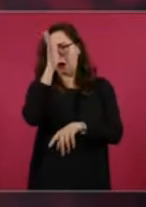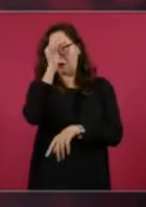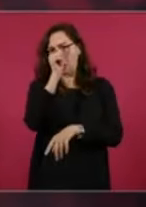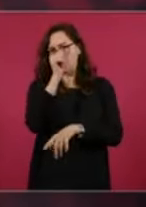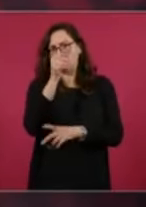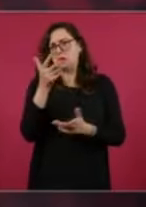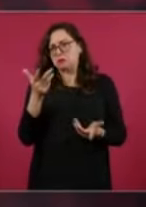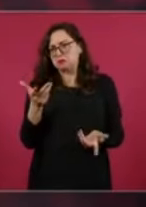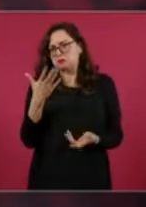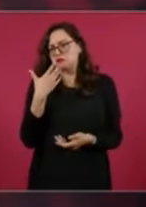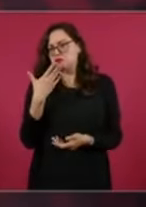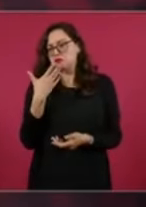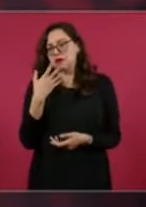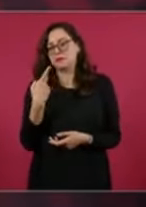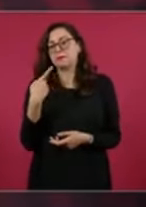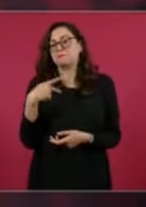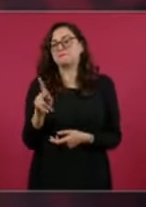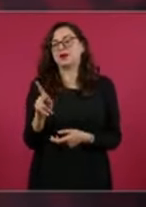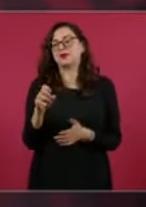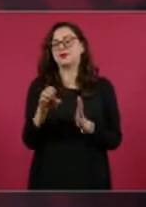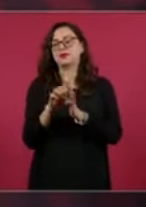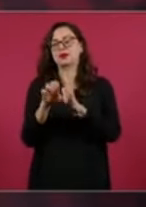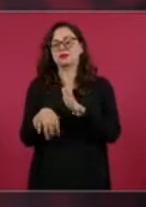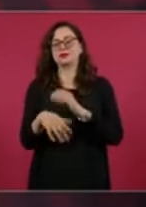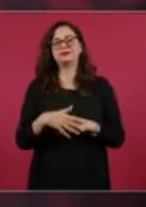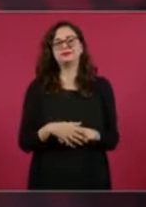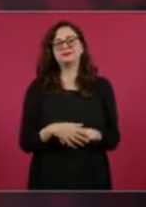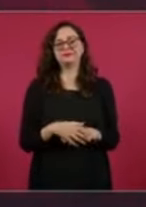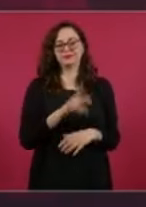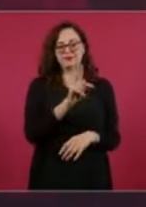y al reparto agrario.